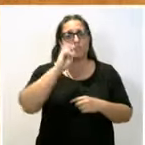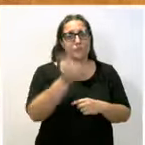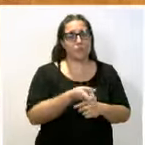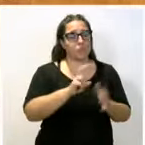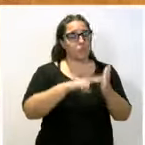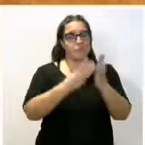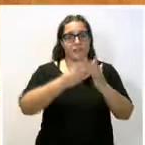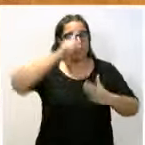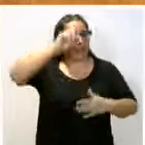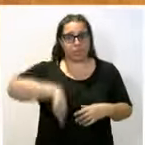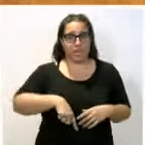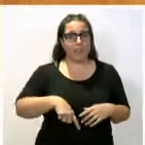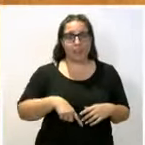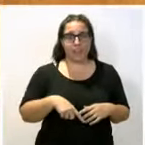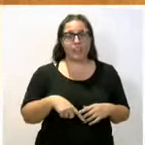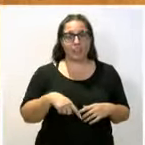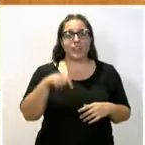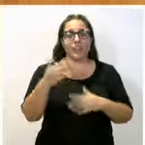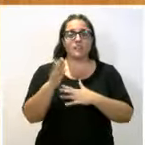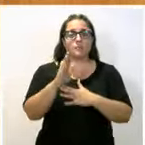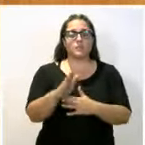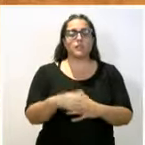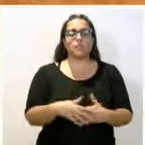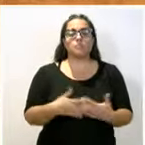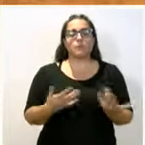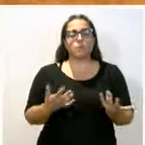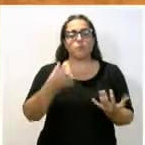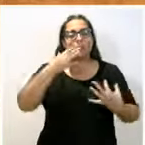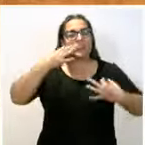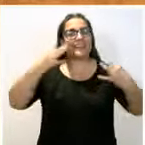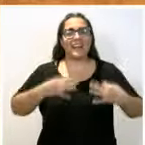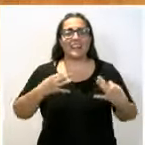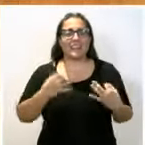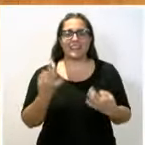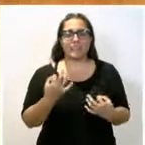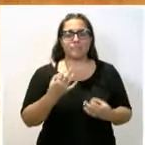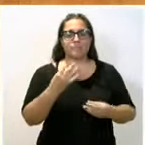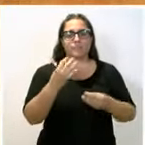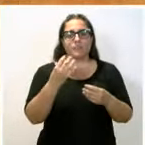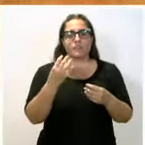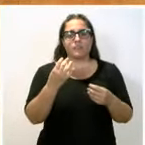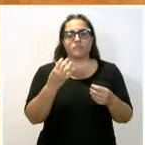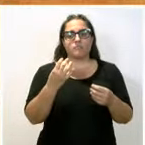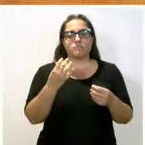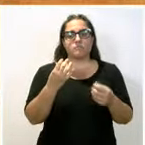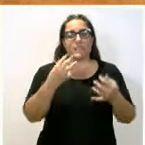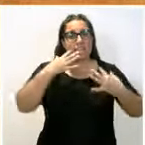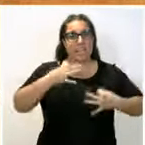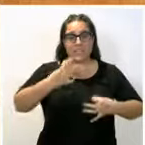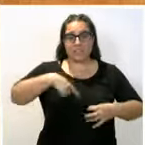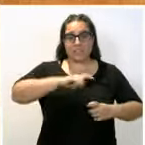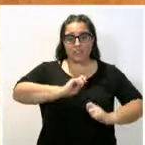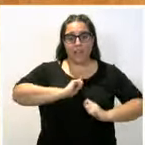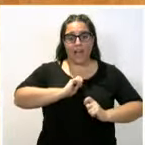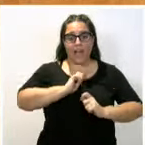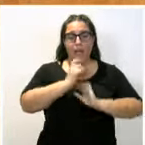presentado en esta cámara, la realidad es que la situación hace que tengamos que hablar de un cambio, desde